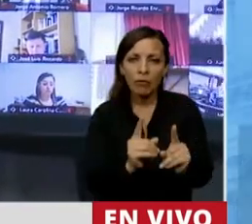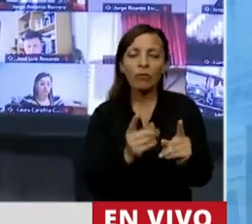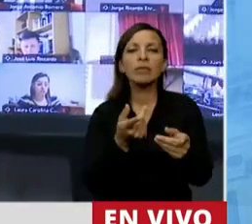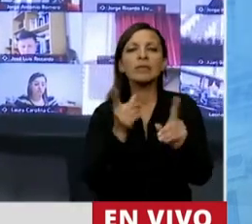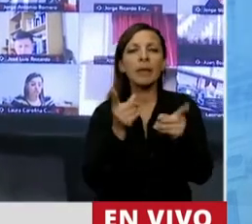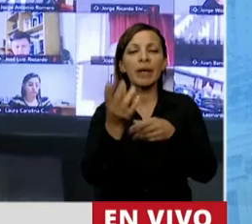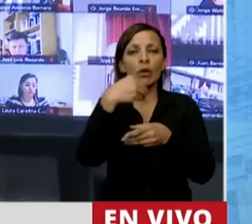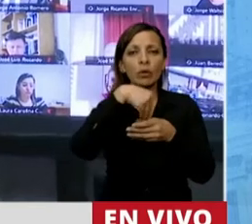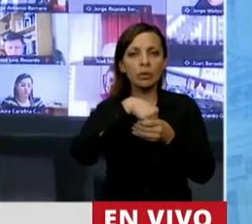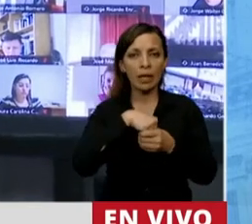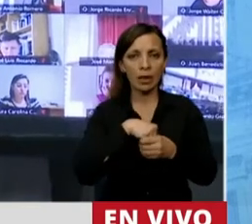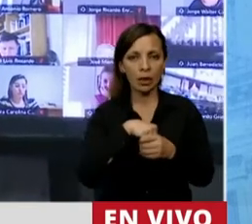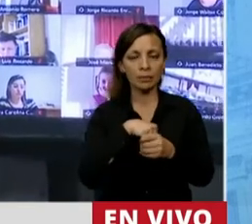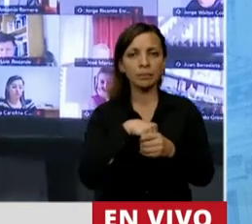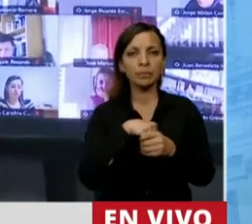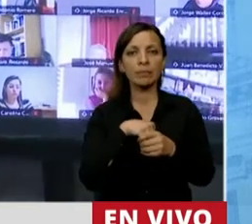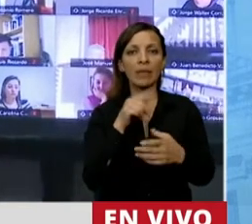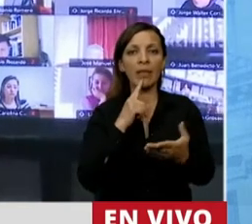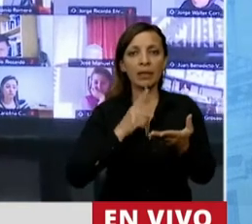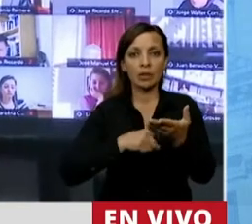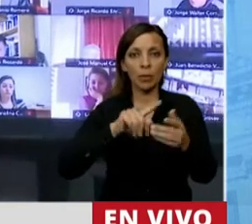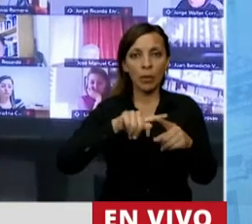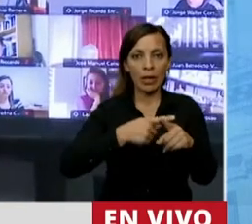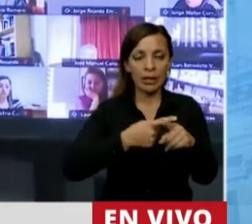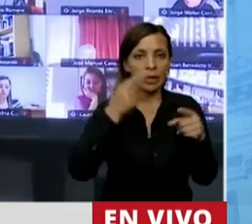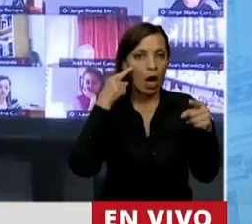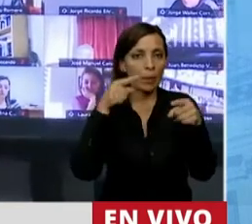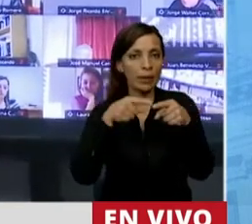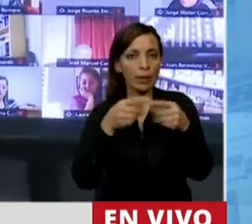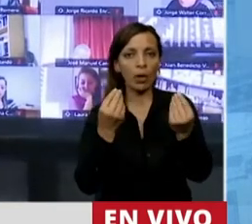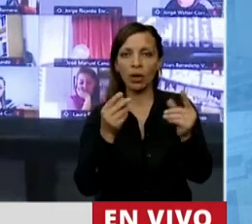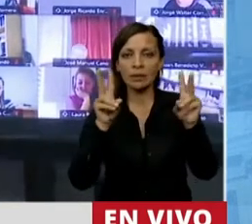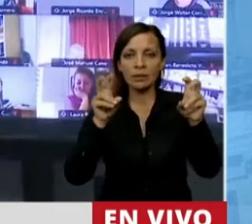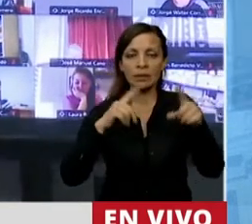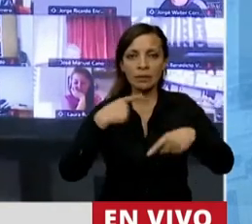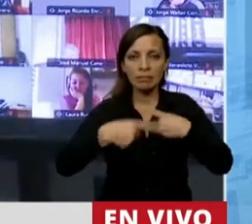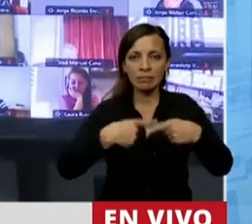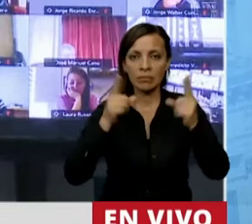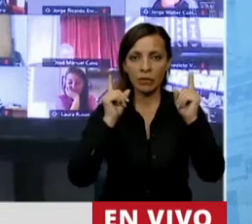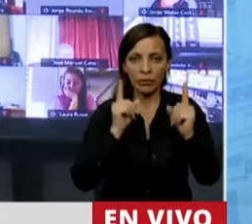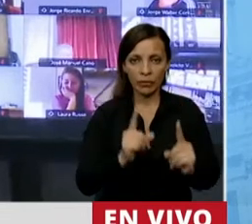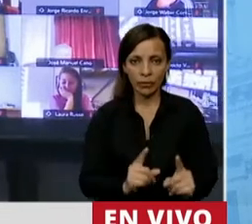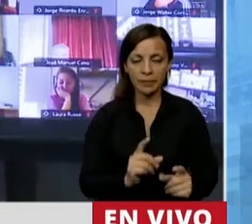en sus políticas y metas la sustentabilidad en el accionar diario.